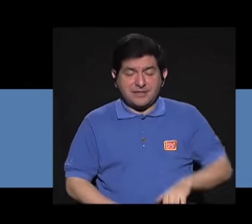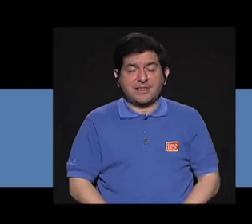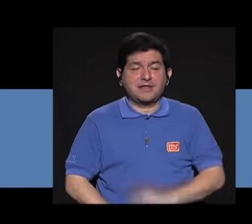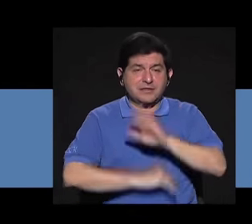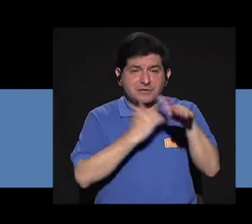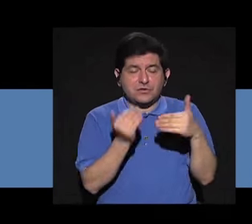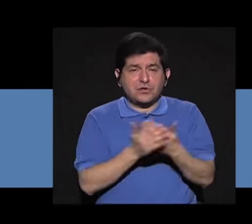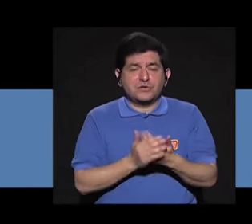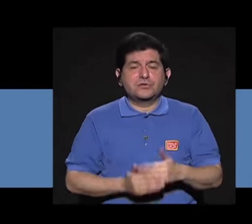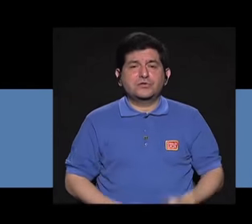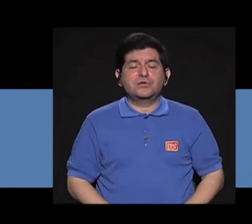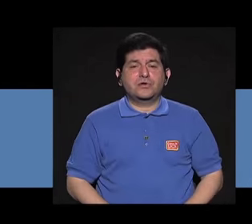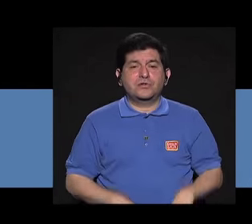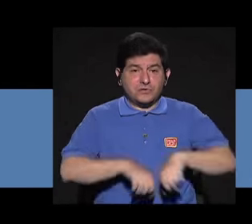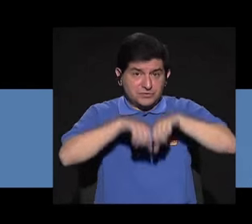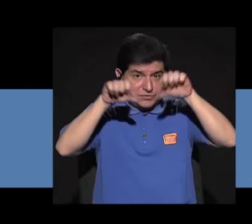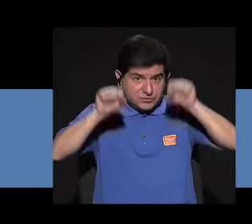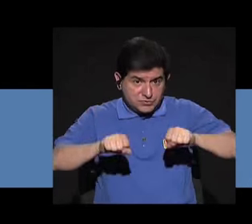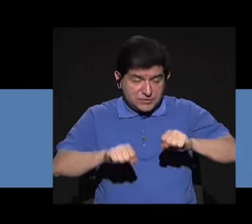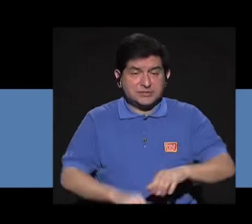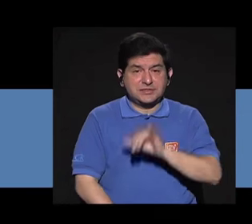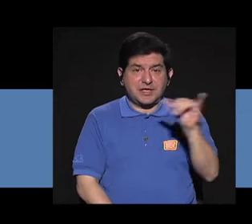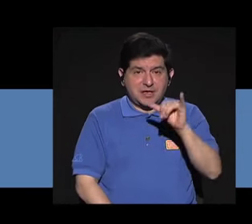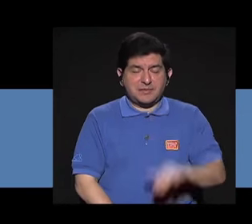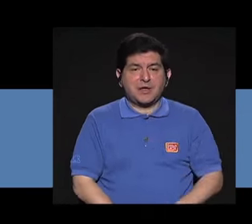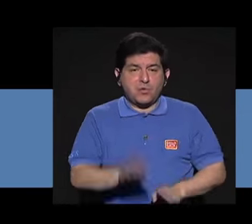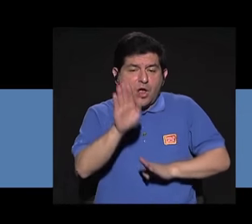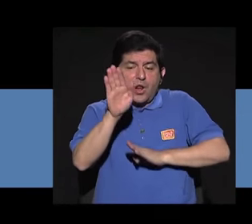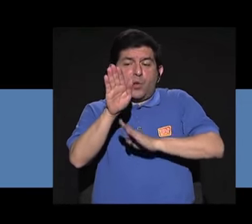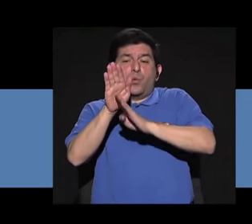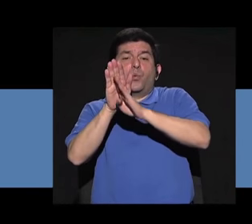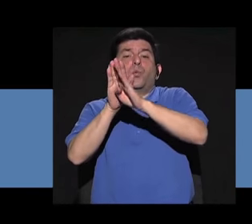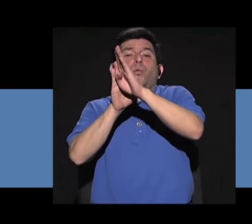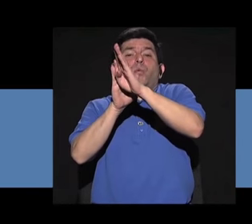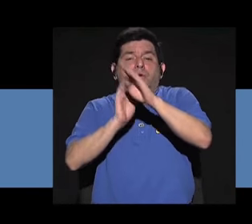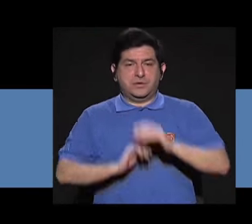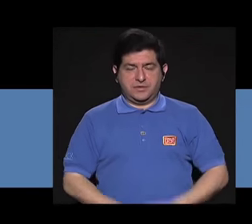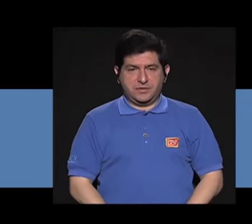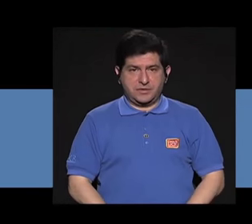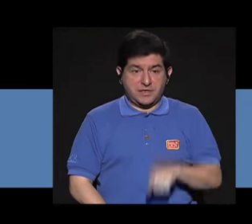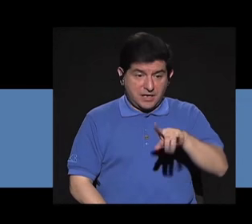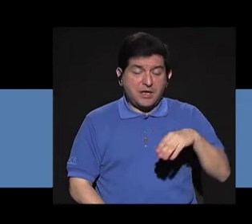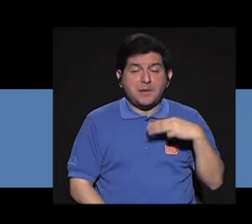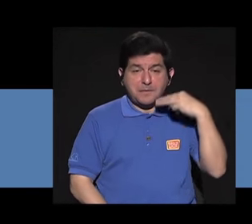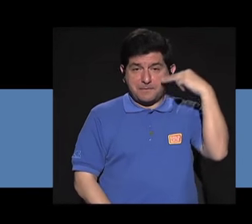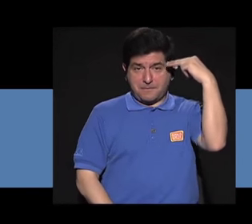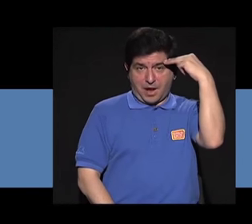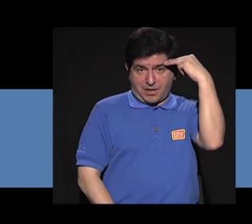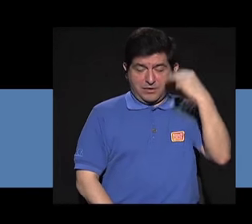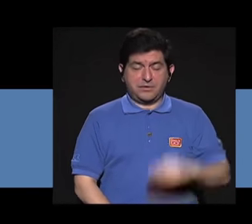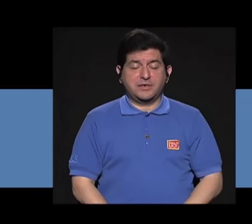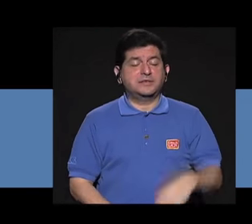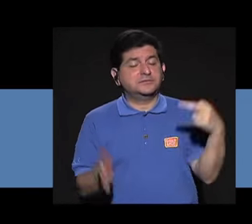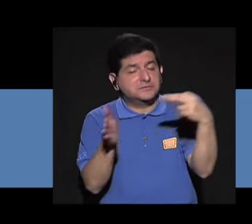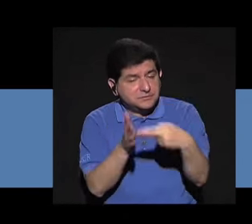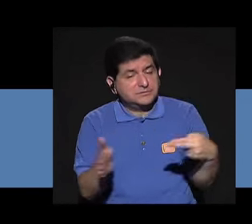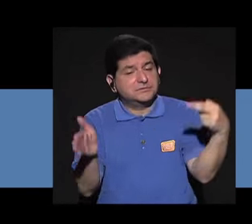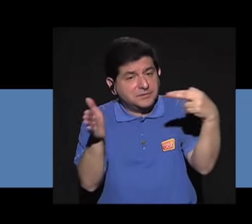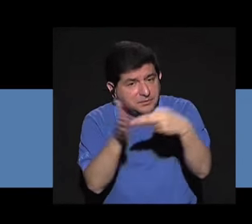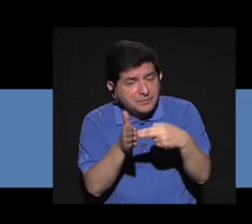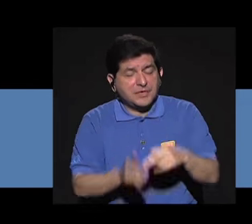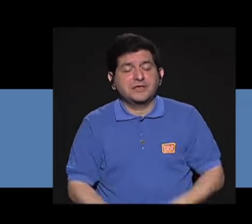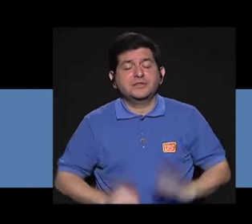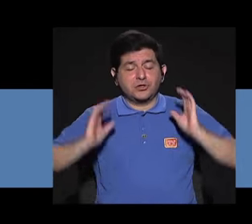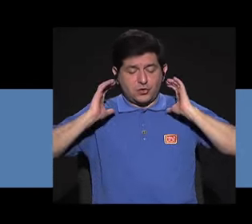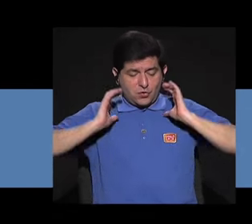nosotros nos vemos, todo el engranaje que llevamos dentro, se está desarrollando, está creciendo y está madurando y como lo repito,